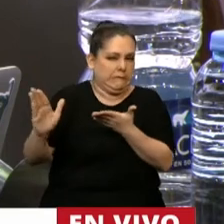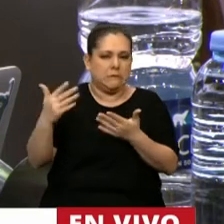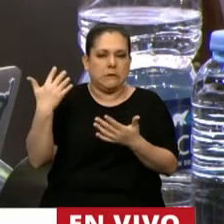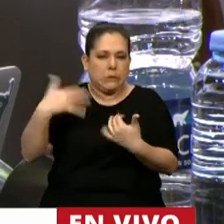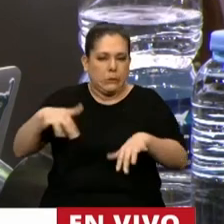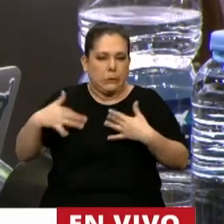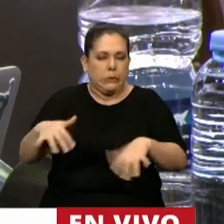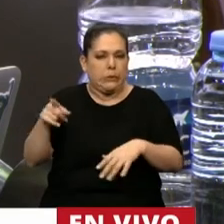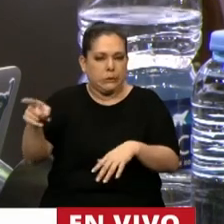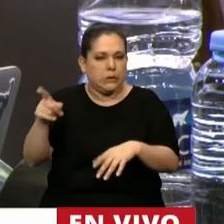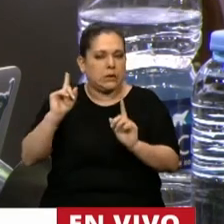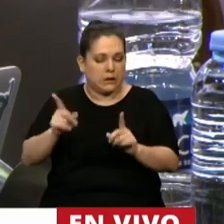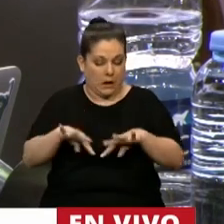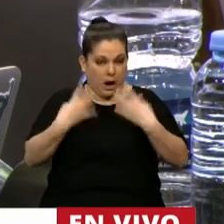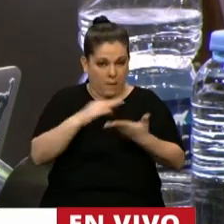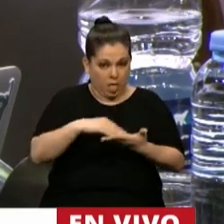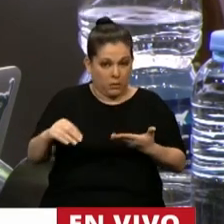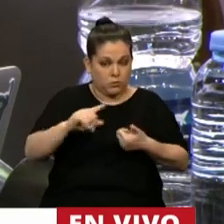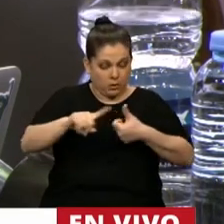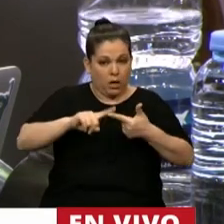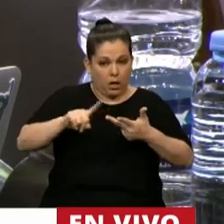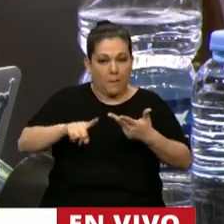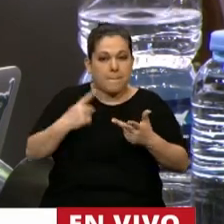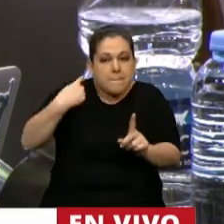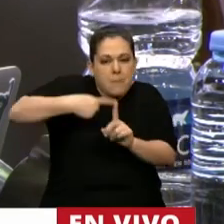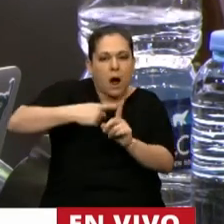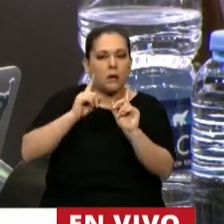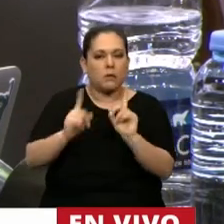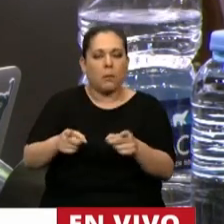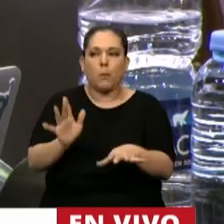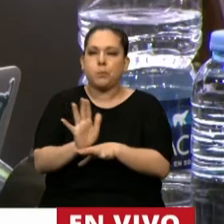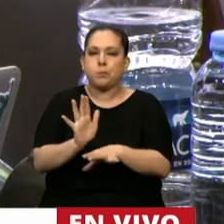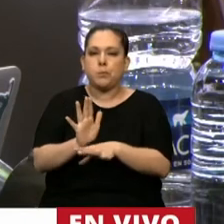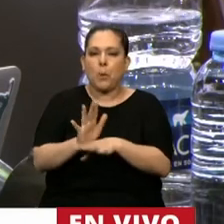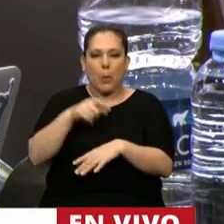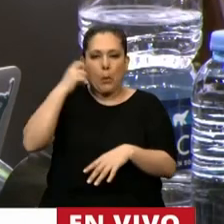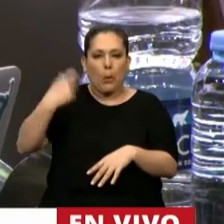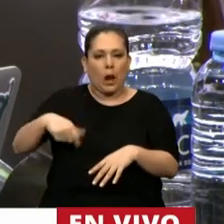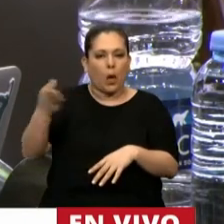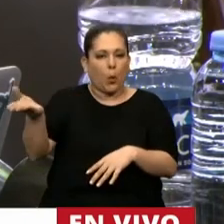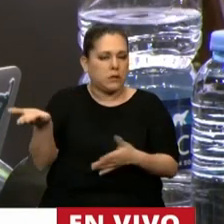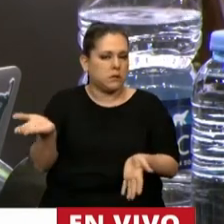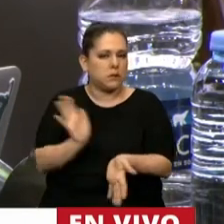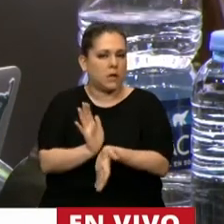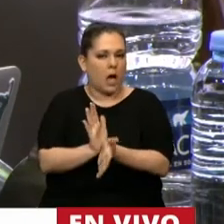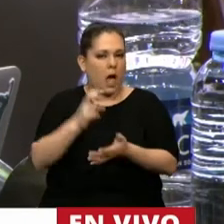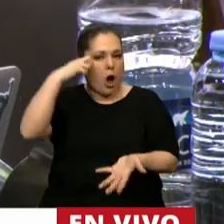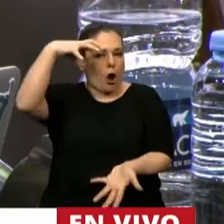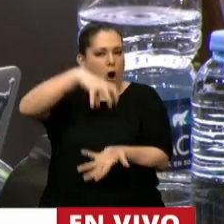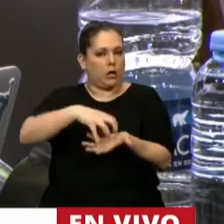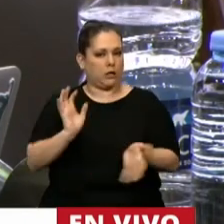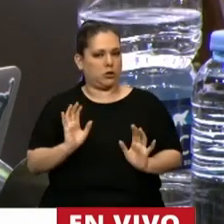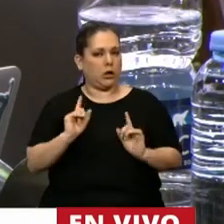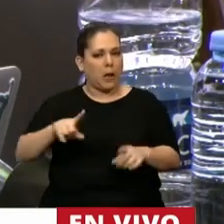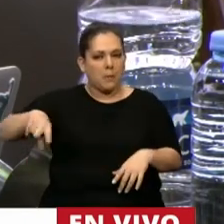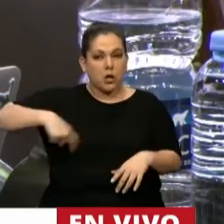sino que también resulta bochornoso a la institucionalidad y también para